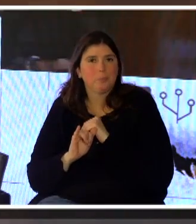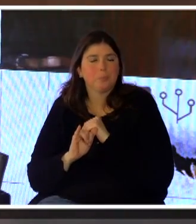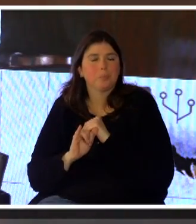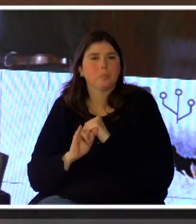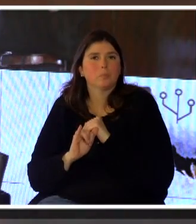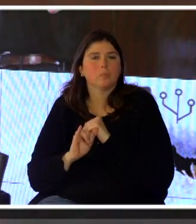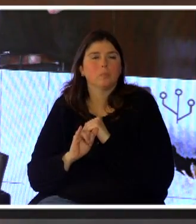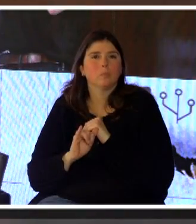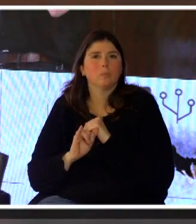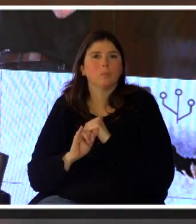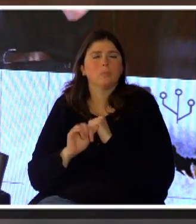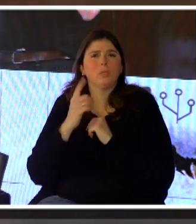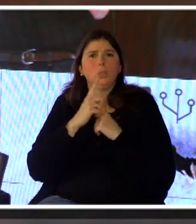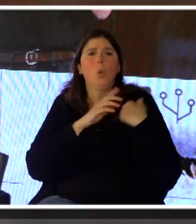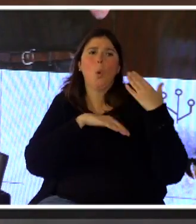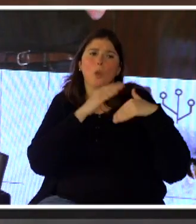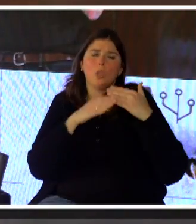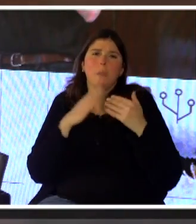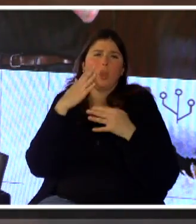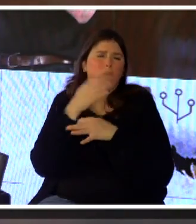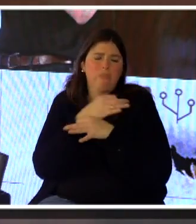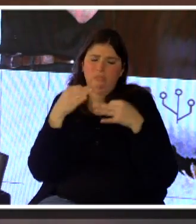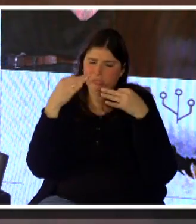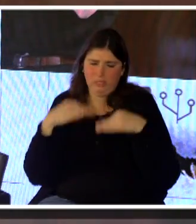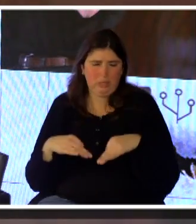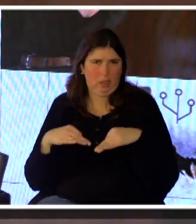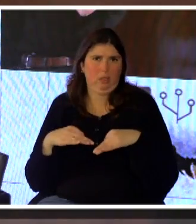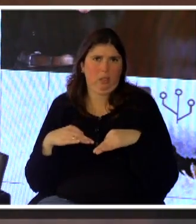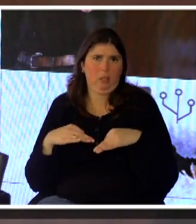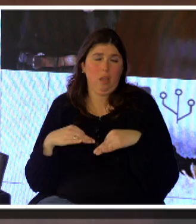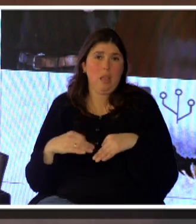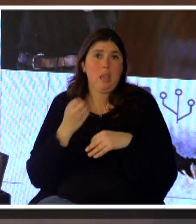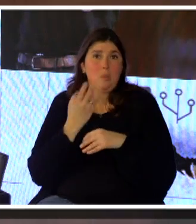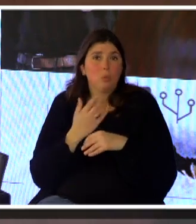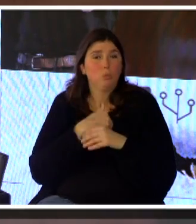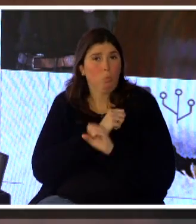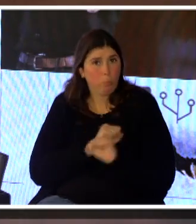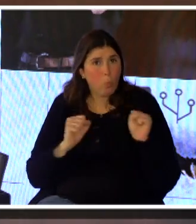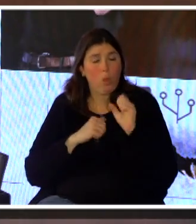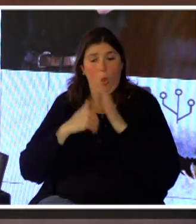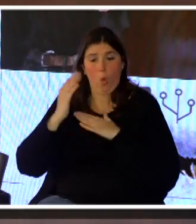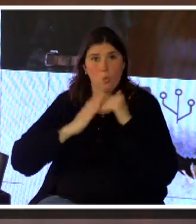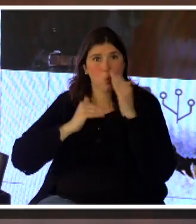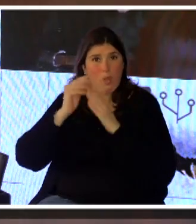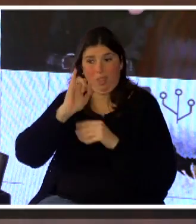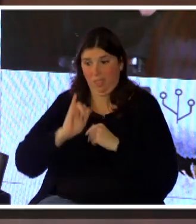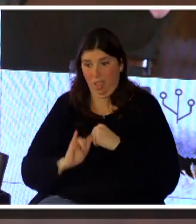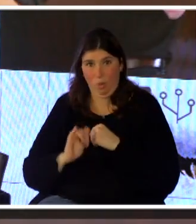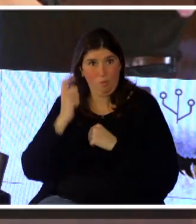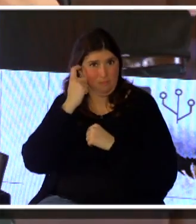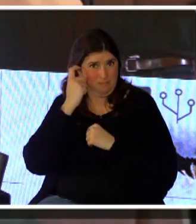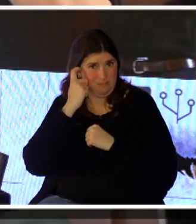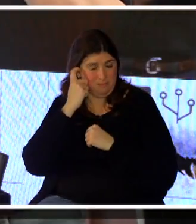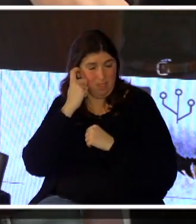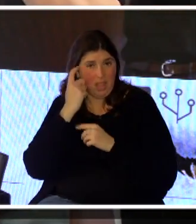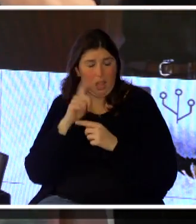un procedimiento muy eficiente, porque yo estoy pudiendo construir el indicador y además estoy construyendo todo el